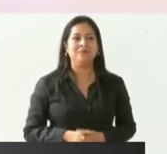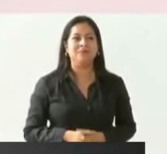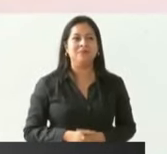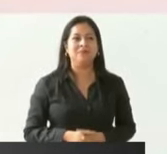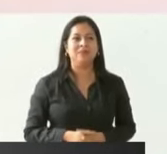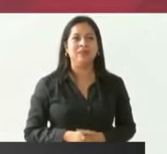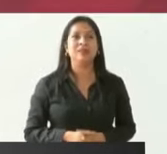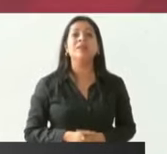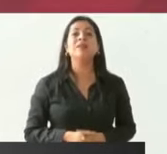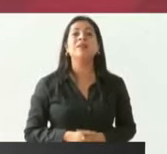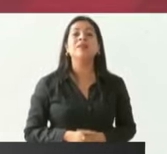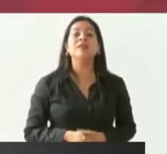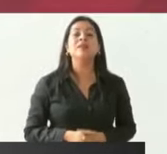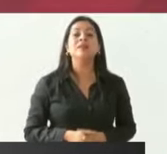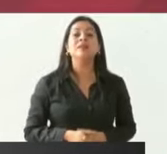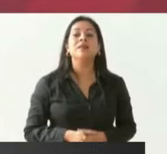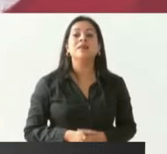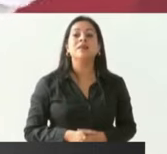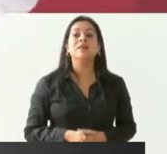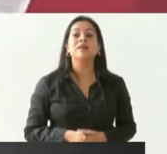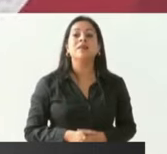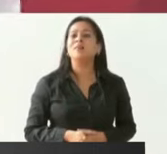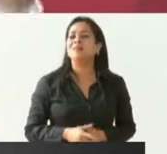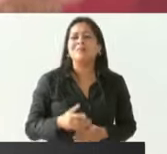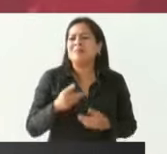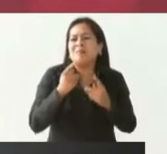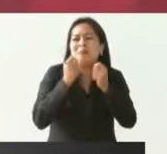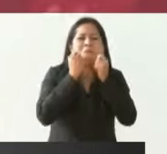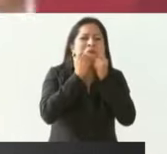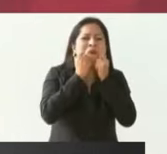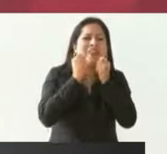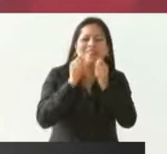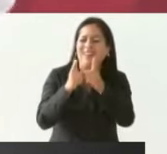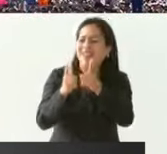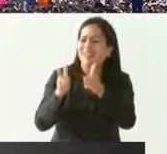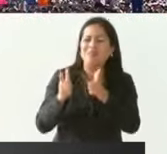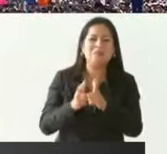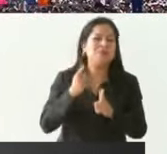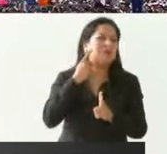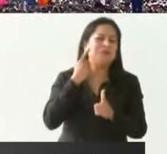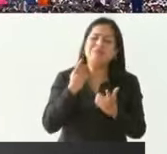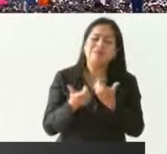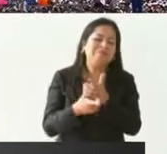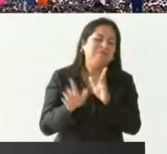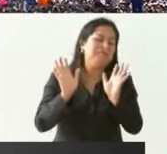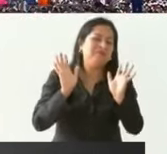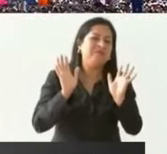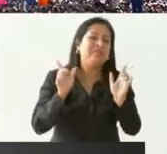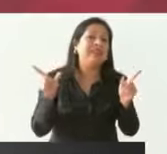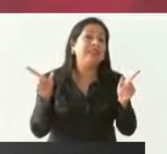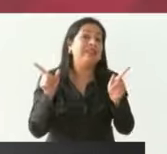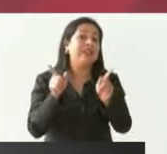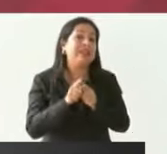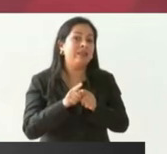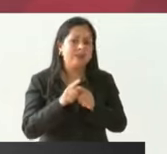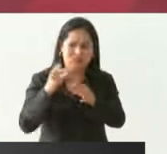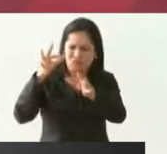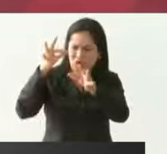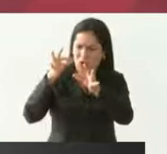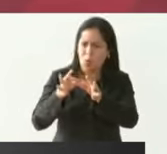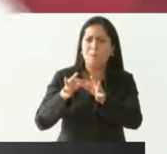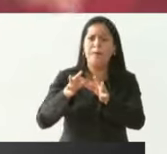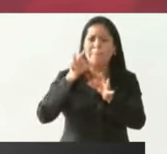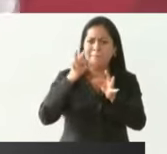que sean del partido que sean nada más que le cumplan